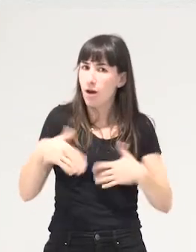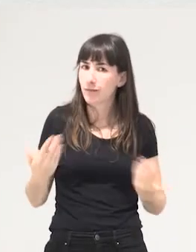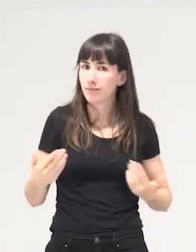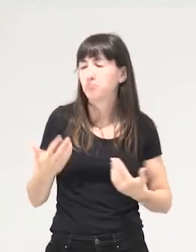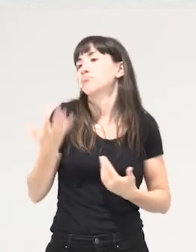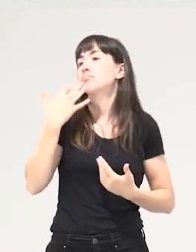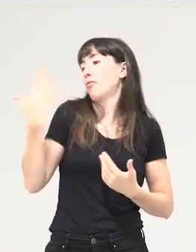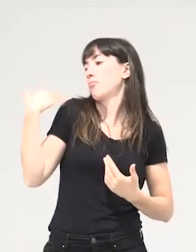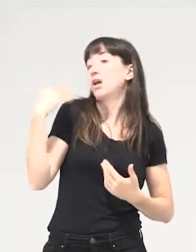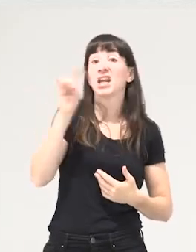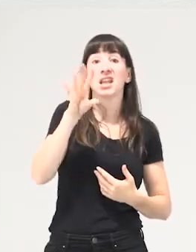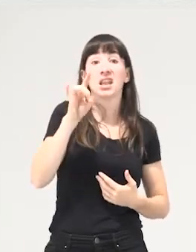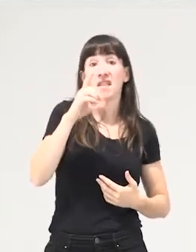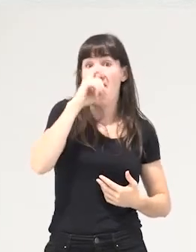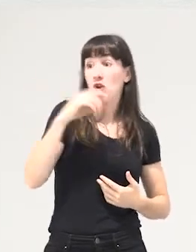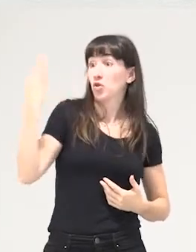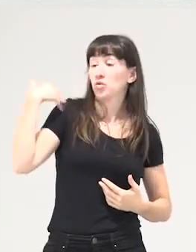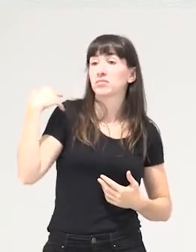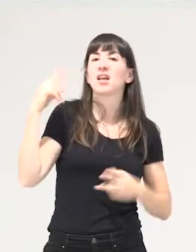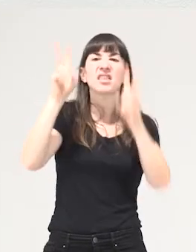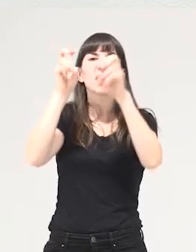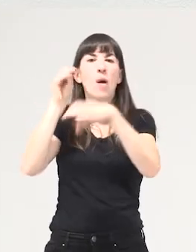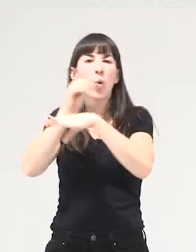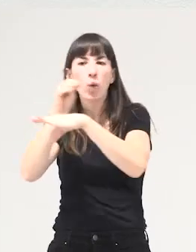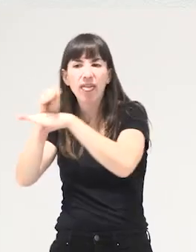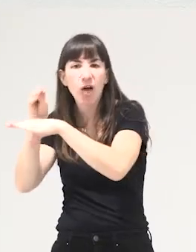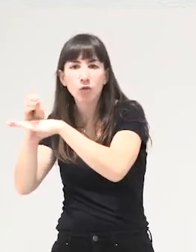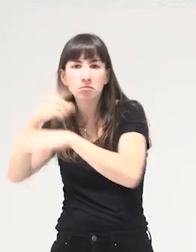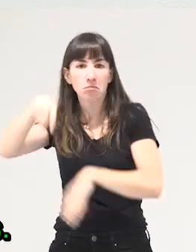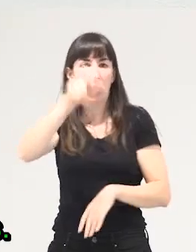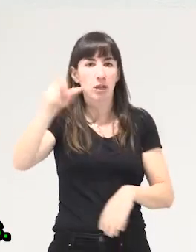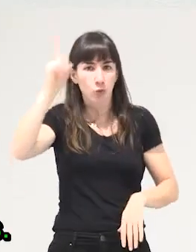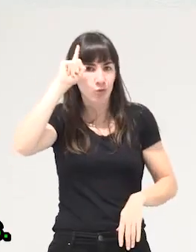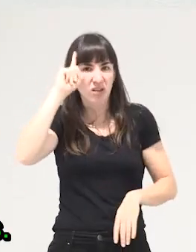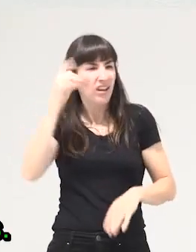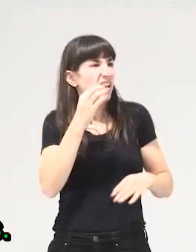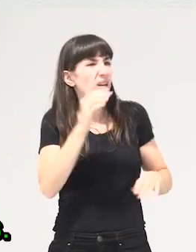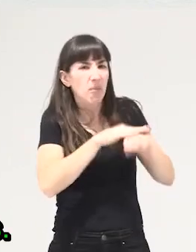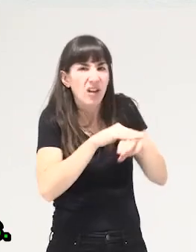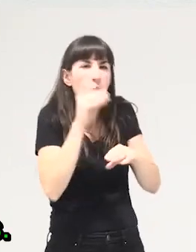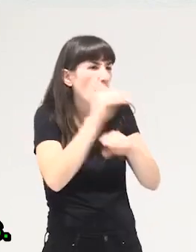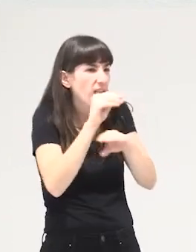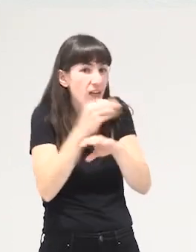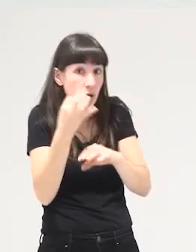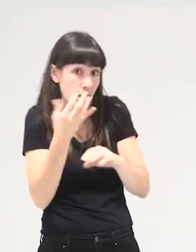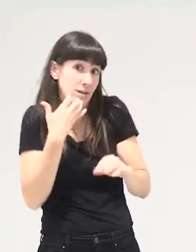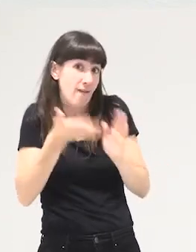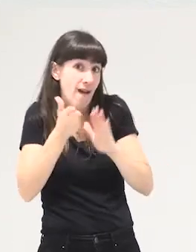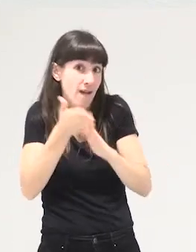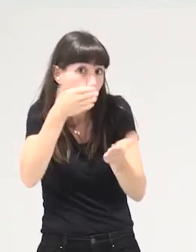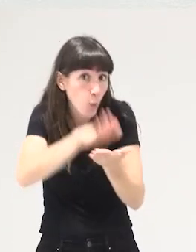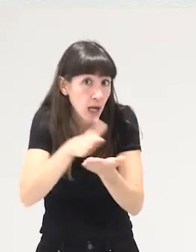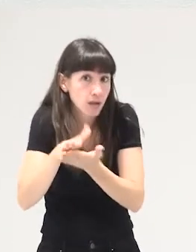casi nadie hablaba de cuidados hablabas de cuidados y te decían pero de que cuidados los paliativos y ahora todo dios habla de cuidados habla de cuidados